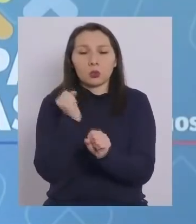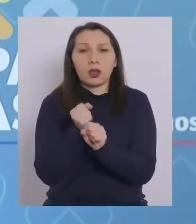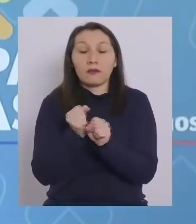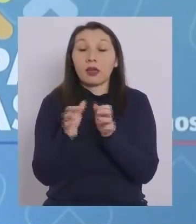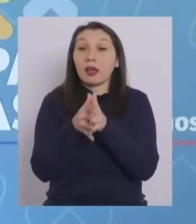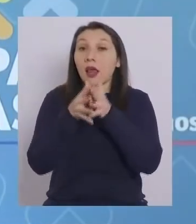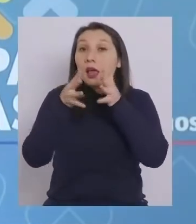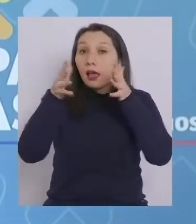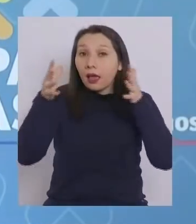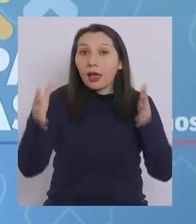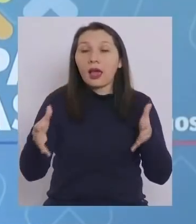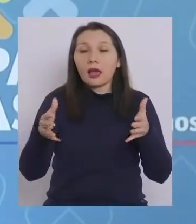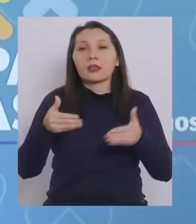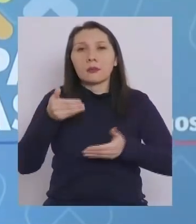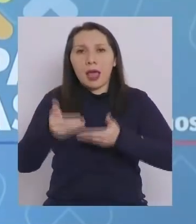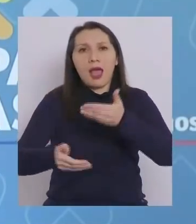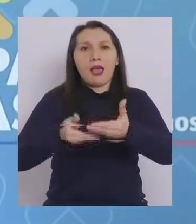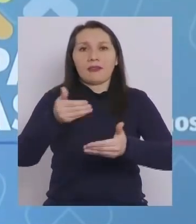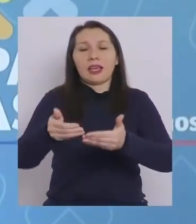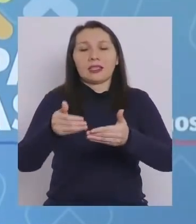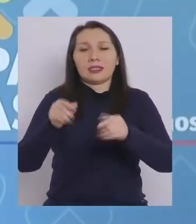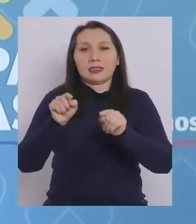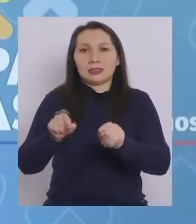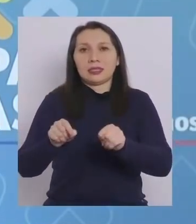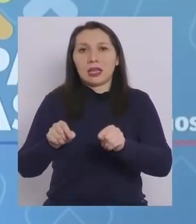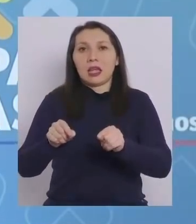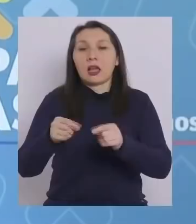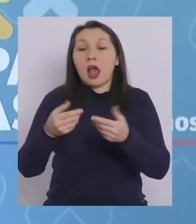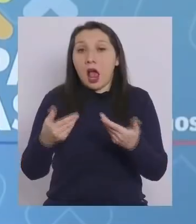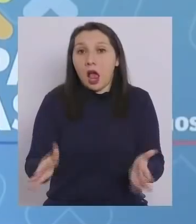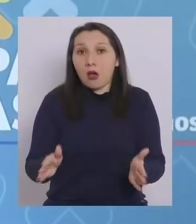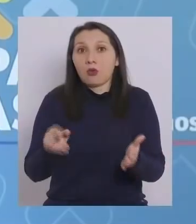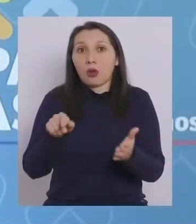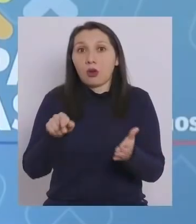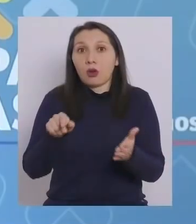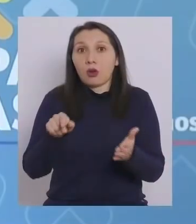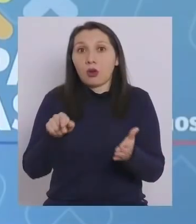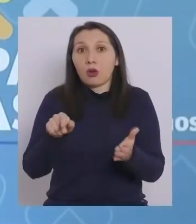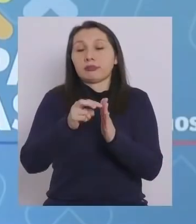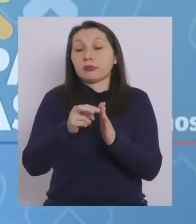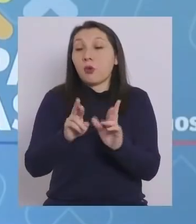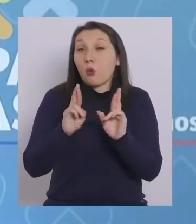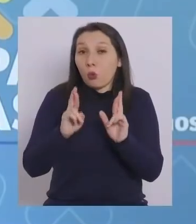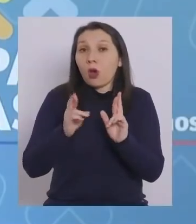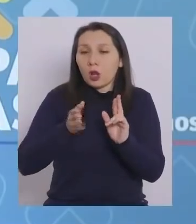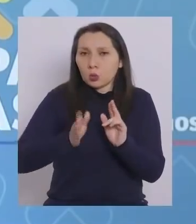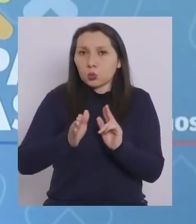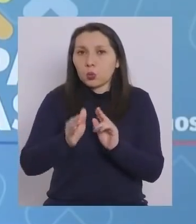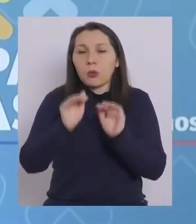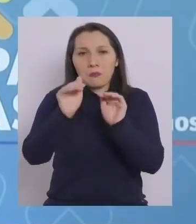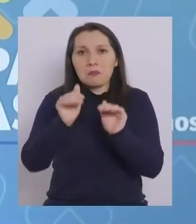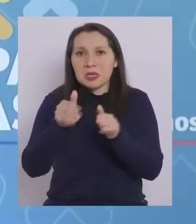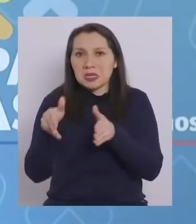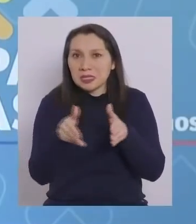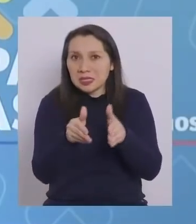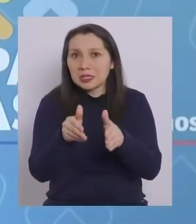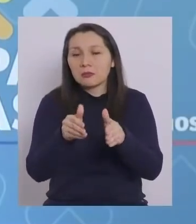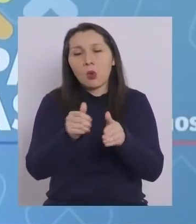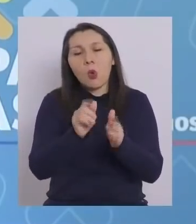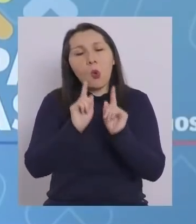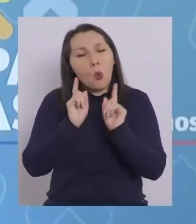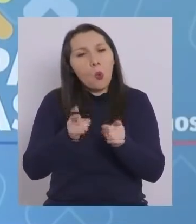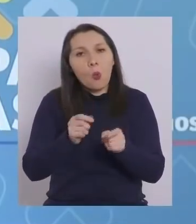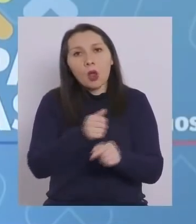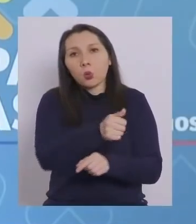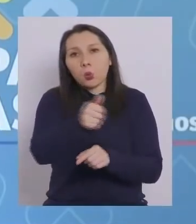enorme, gigantesco, para avanzar como lo han hecho hasta el momento y esperamos que sigan en esa ruta, al igual que todas